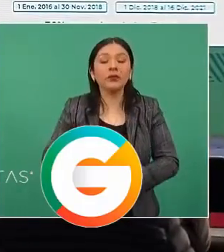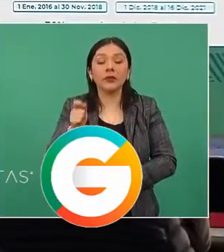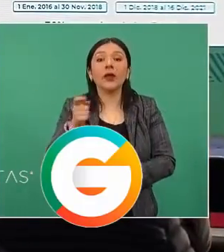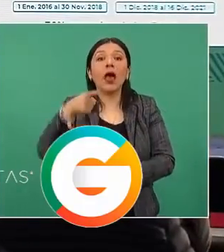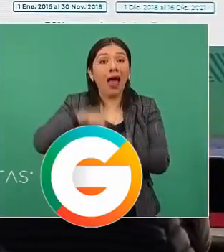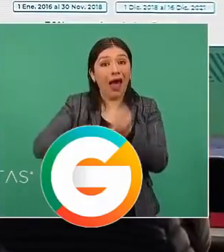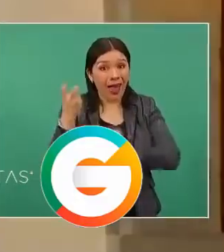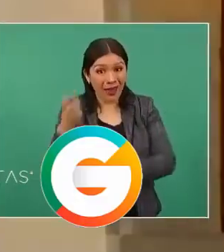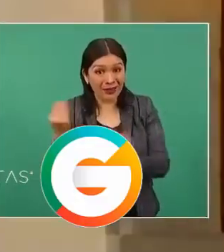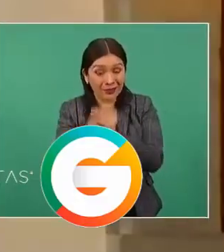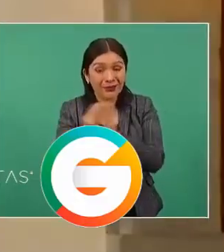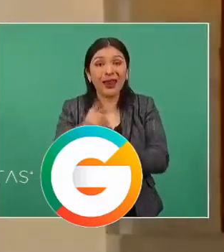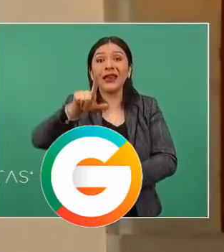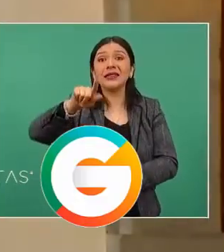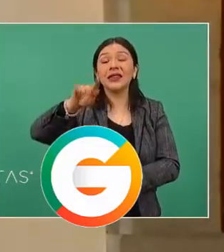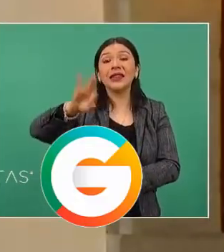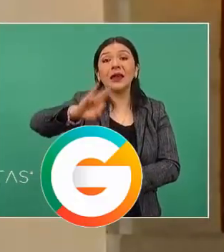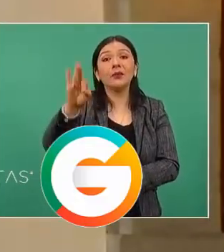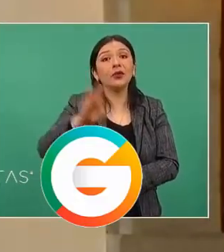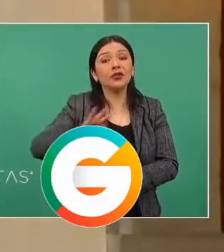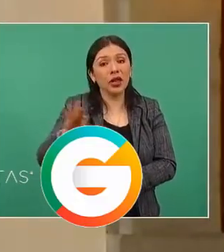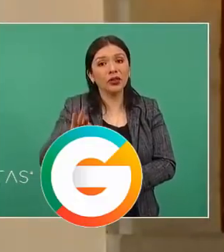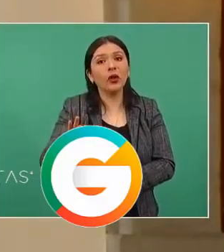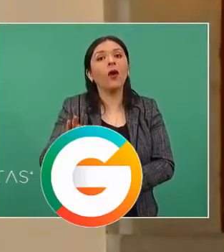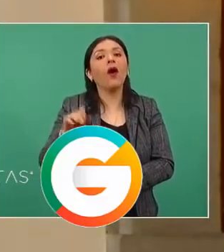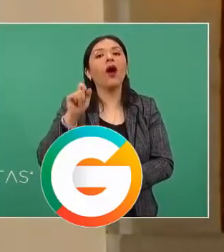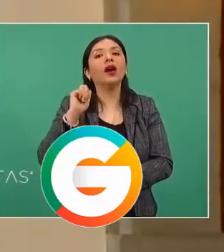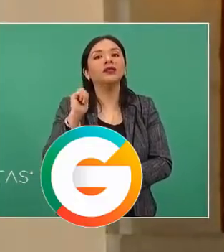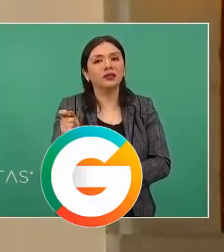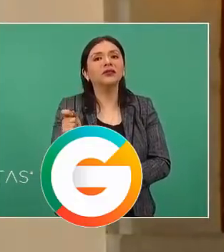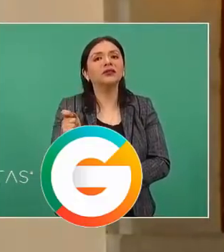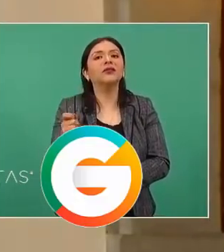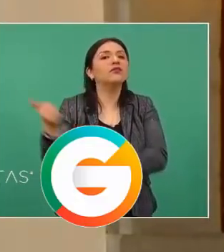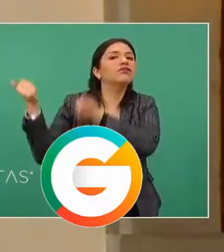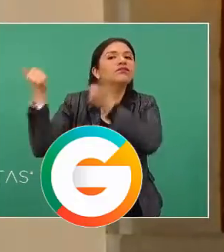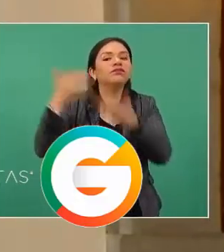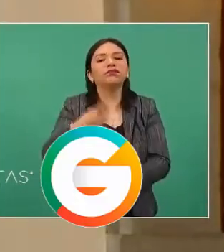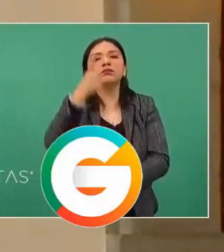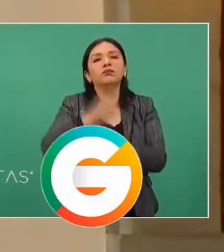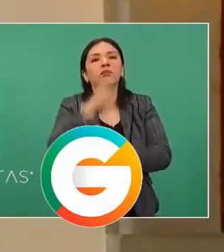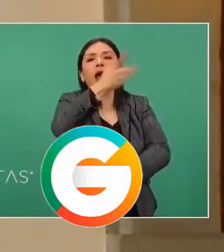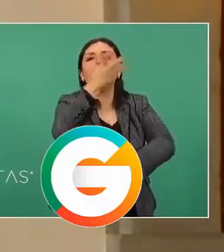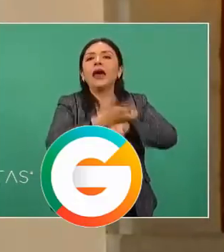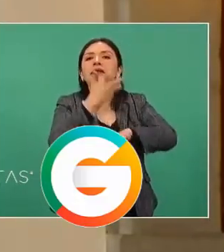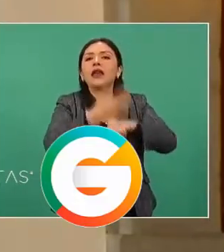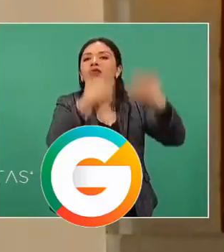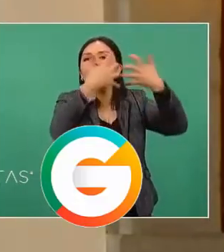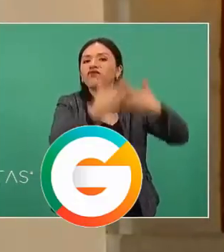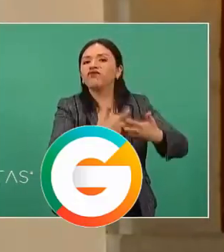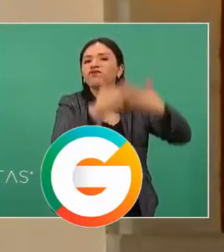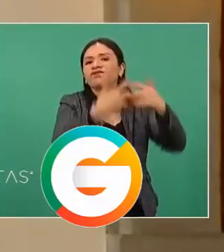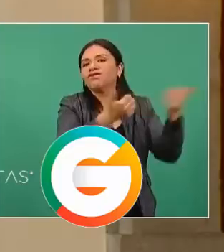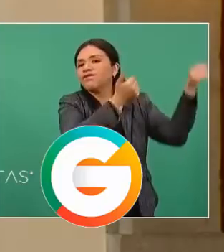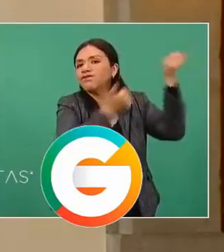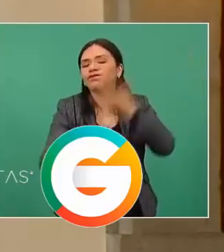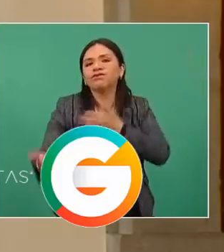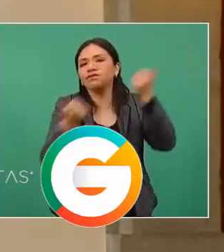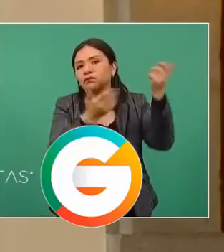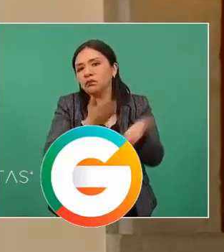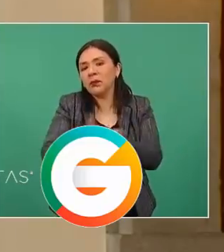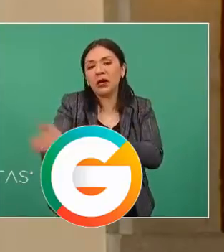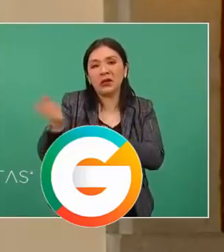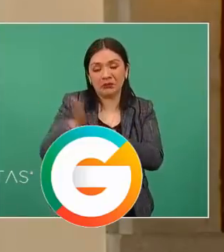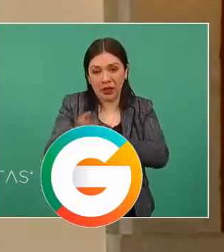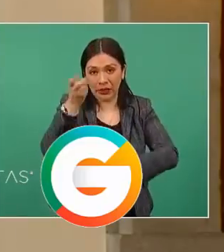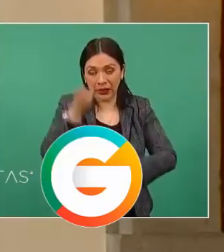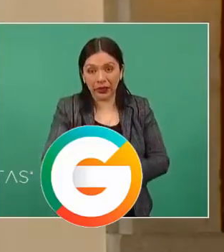70 por ciento, consideramos que son procedentes de Estados Unidos, de fábricas estadounidenses.